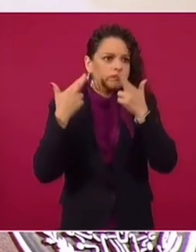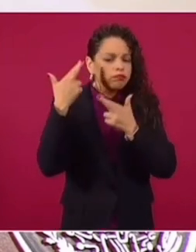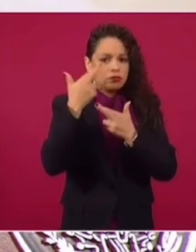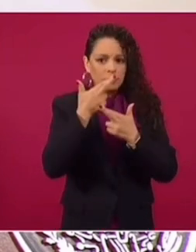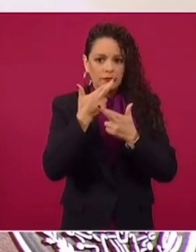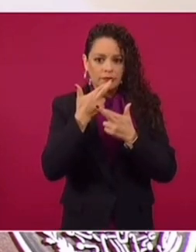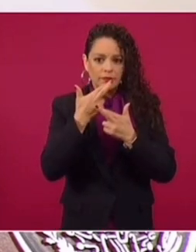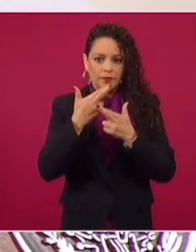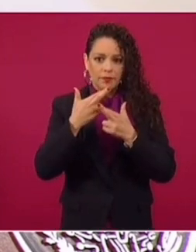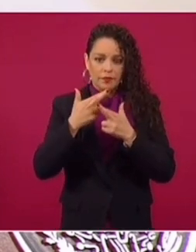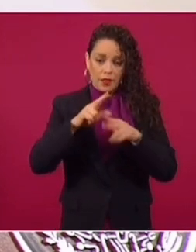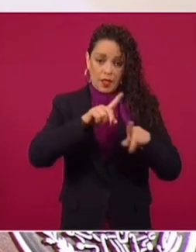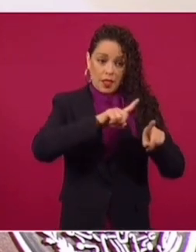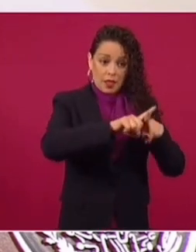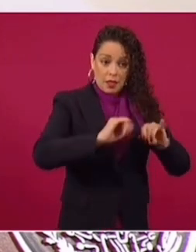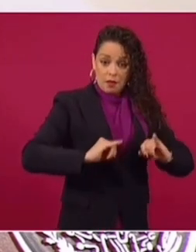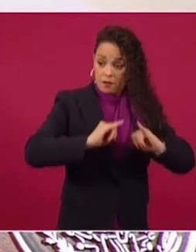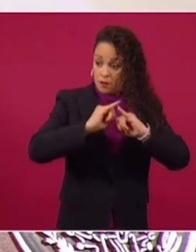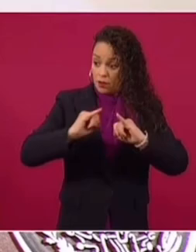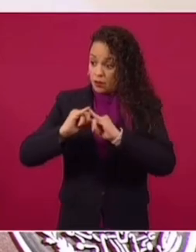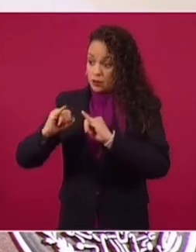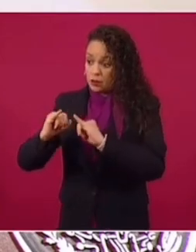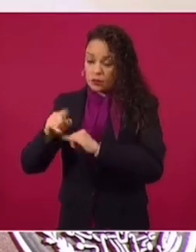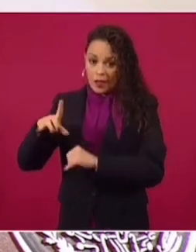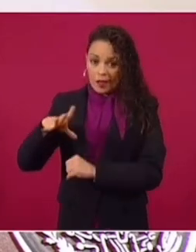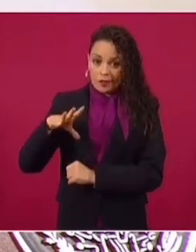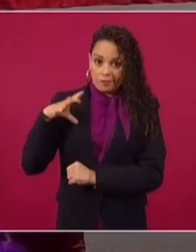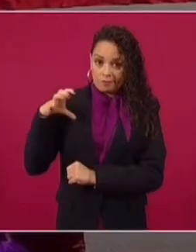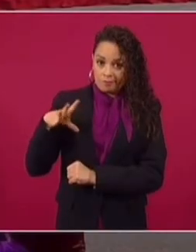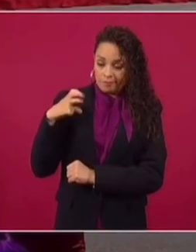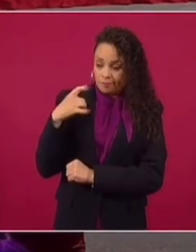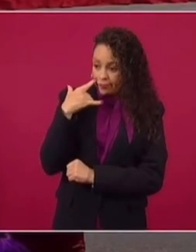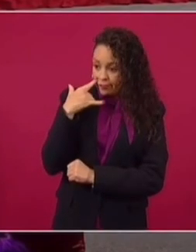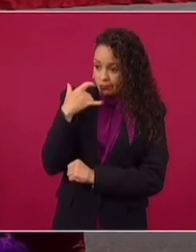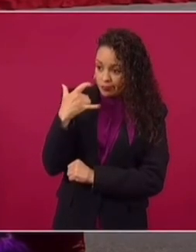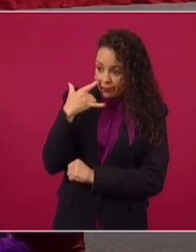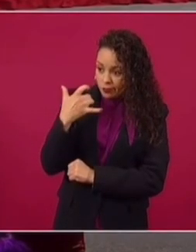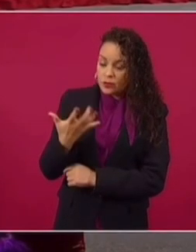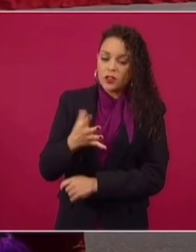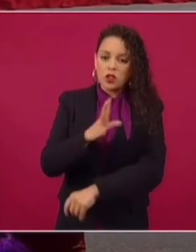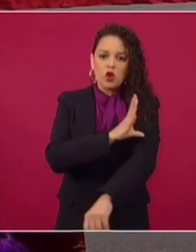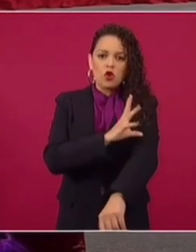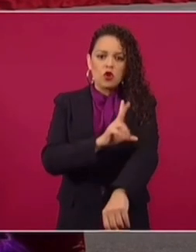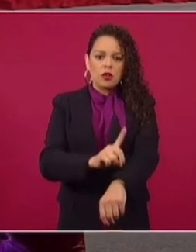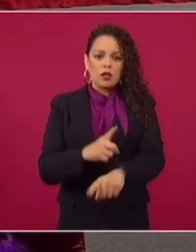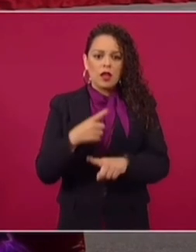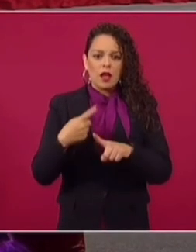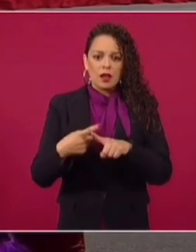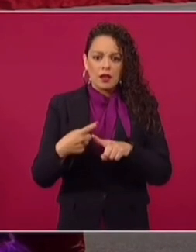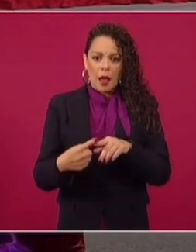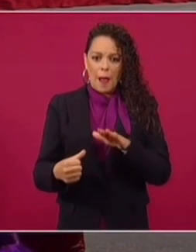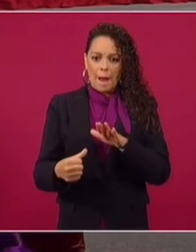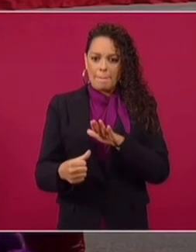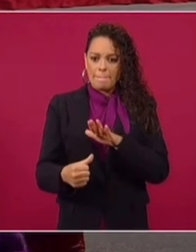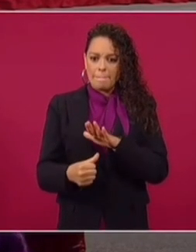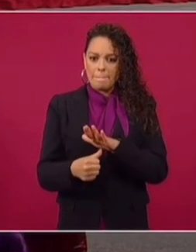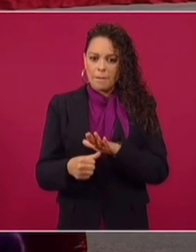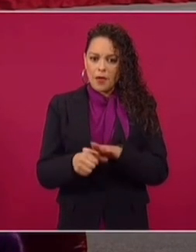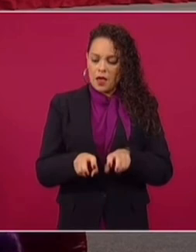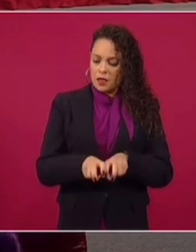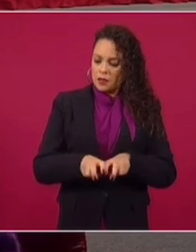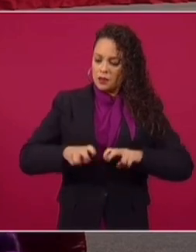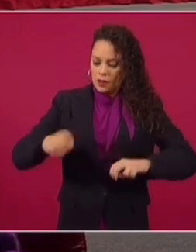interinstitucional se coordina a través de la Mesa de Construcción de Paz, que encabeza la